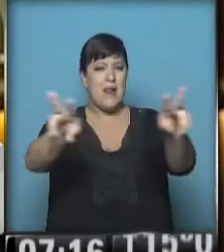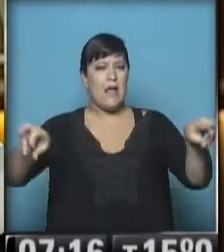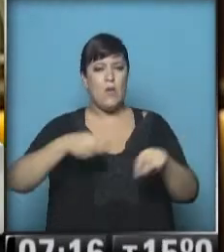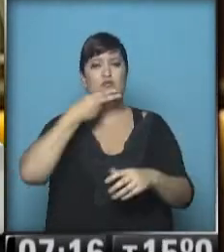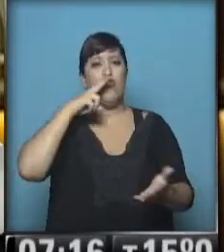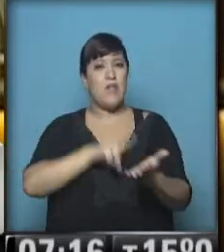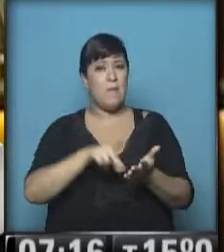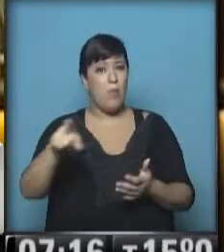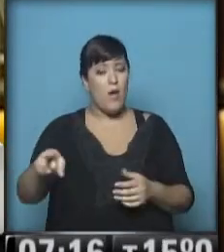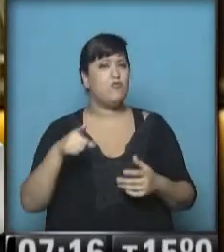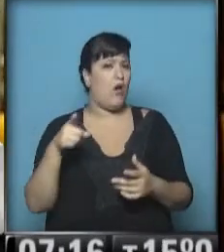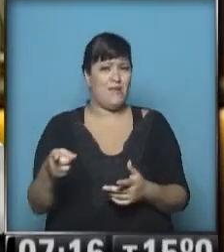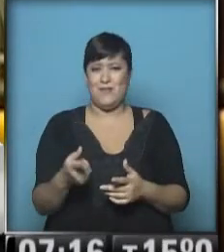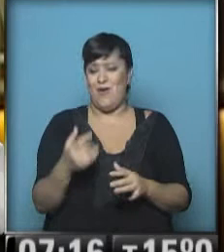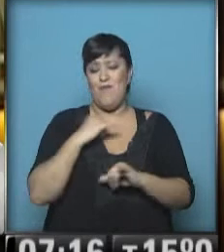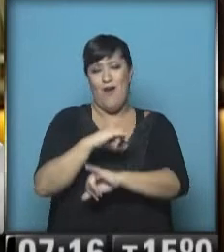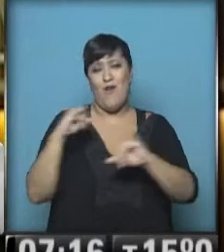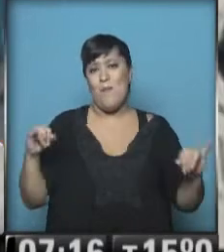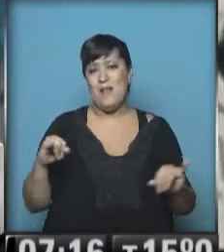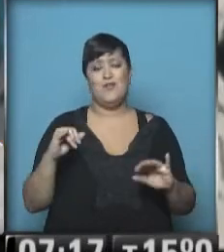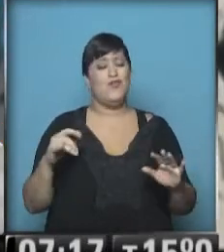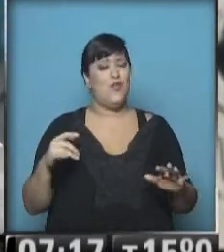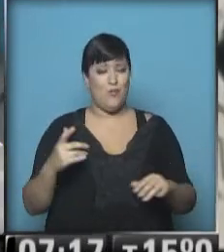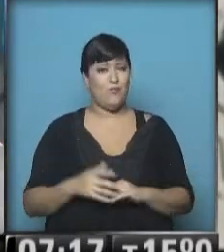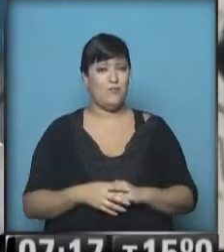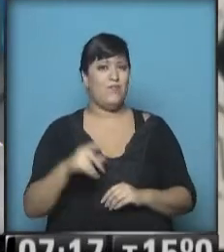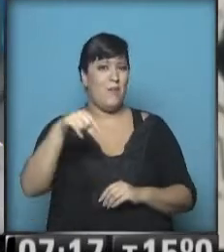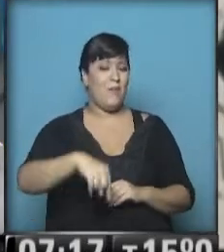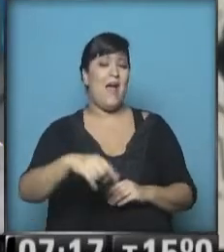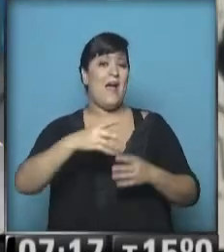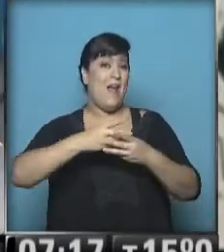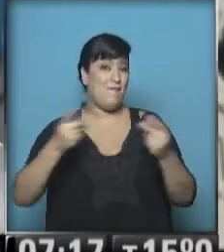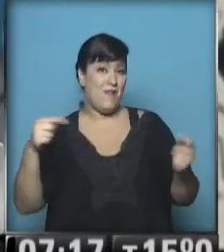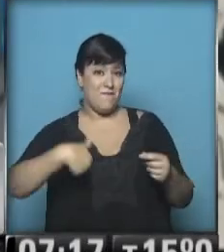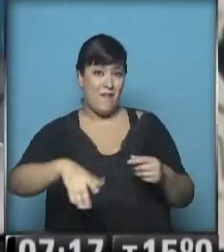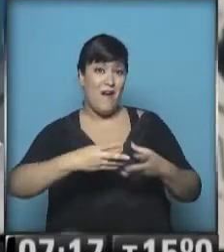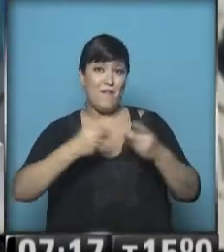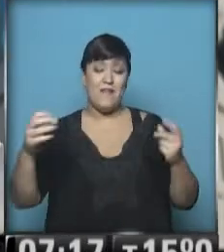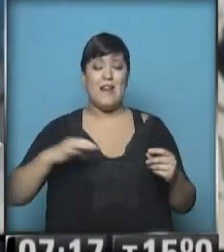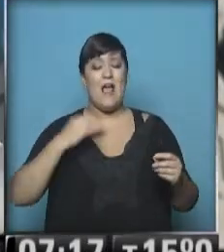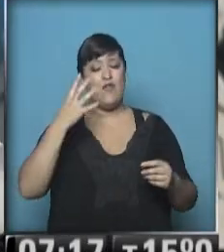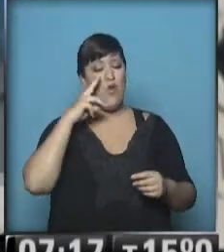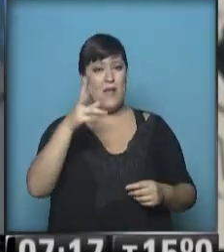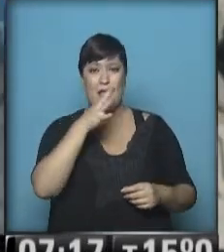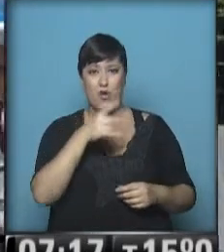porque son los últimos datos que se van conociendo para cerrar este año fiscal, el año 2014.